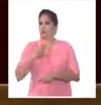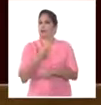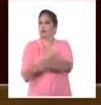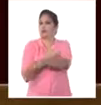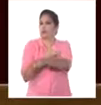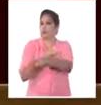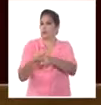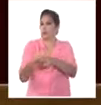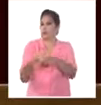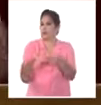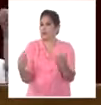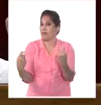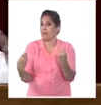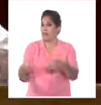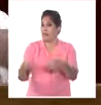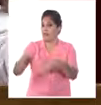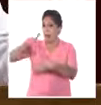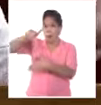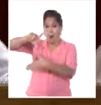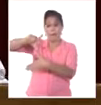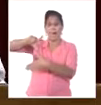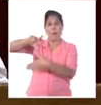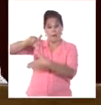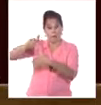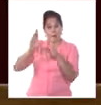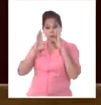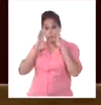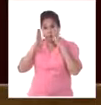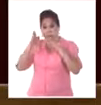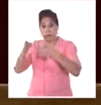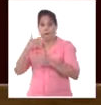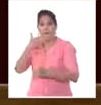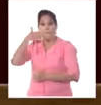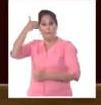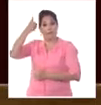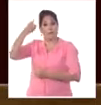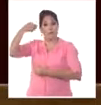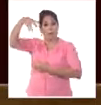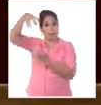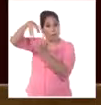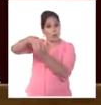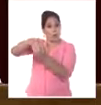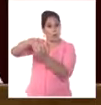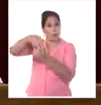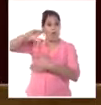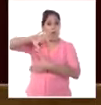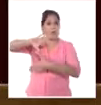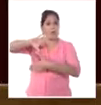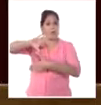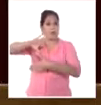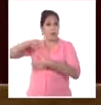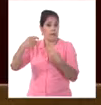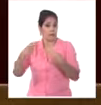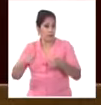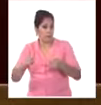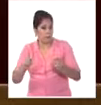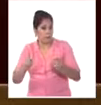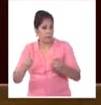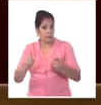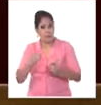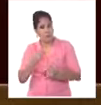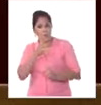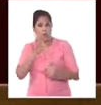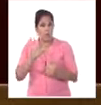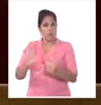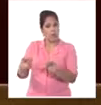historia de América se pusiera en función del beneficio mutuo de todos nuestros pueblos y países. Estaban